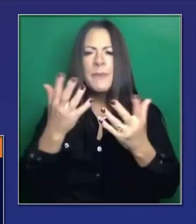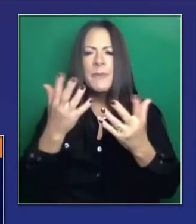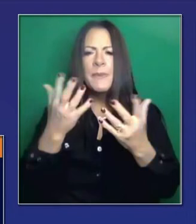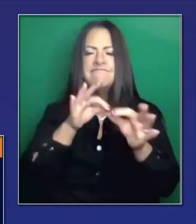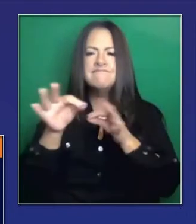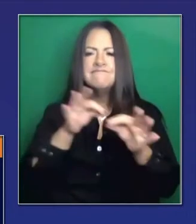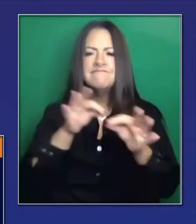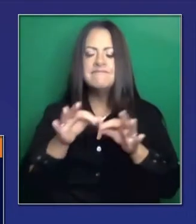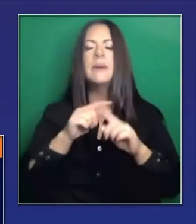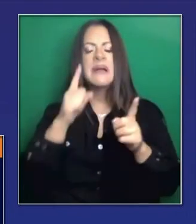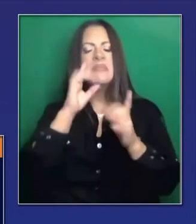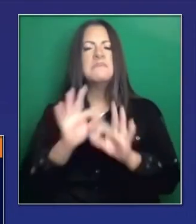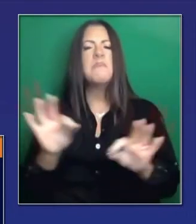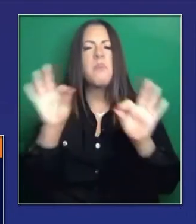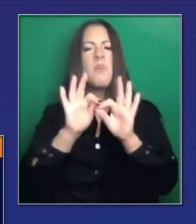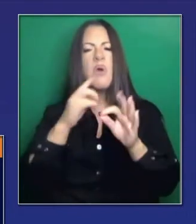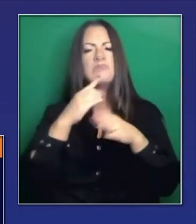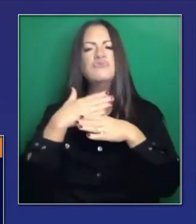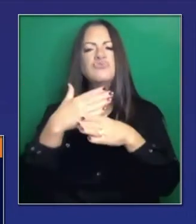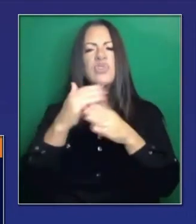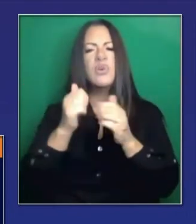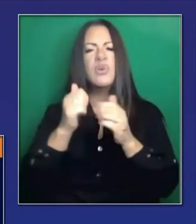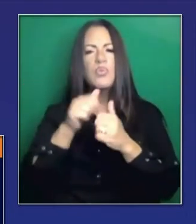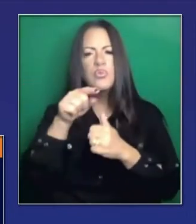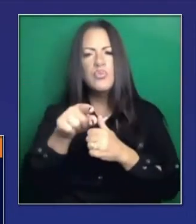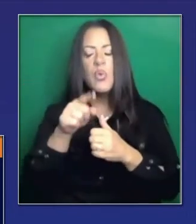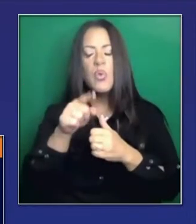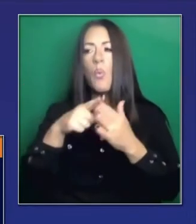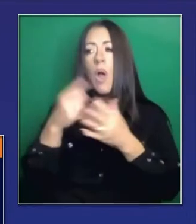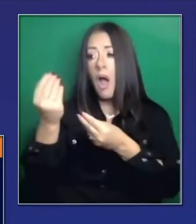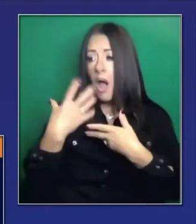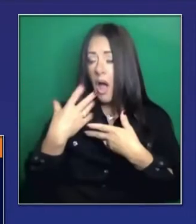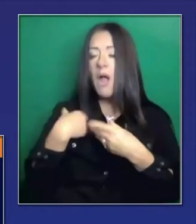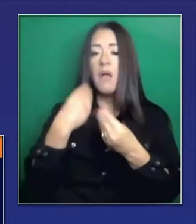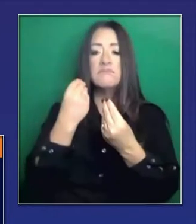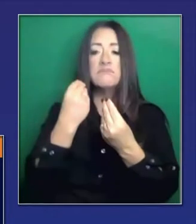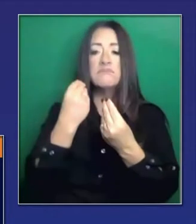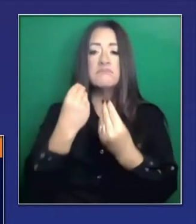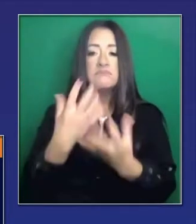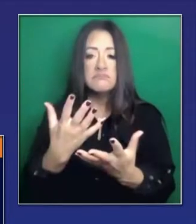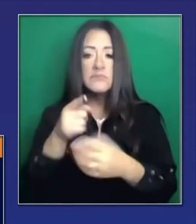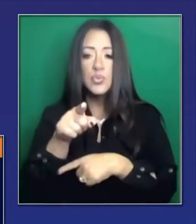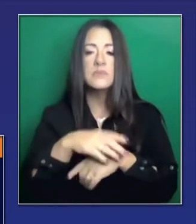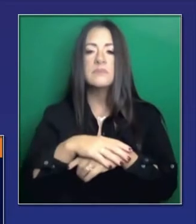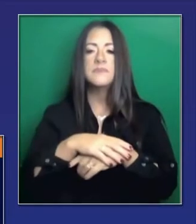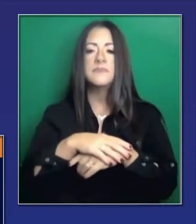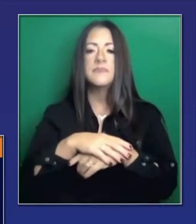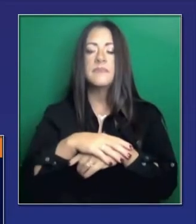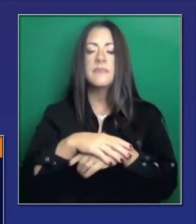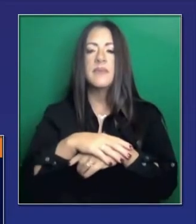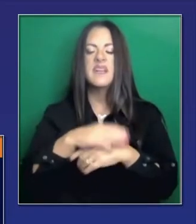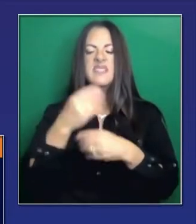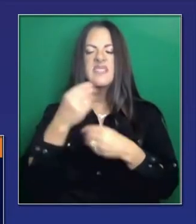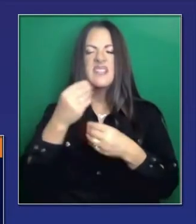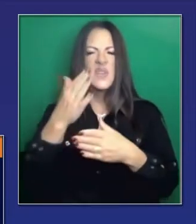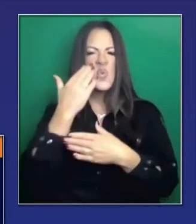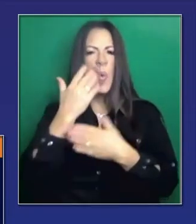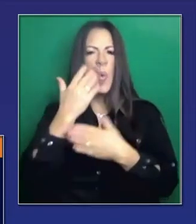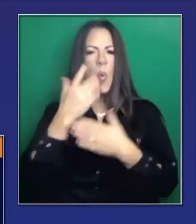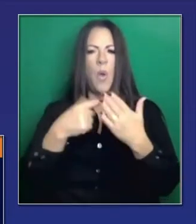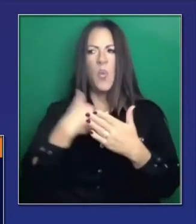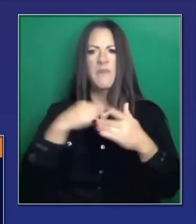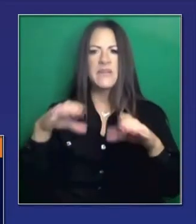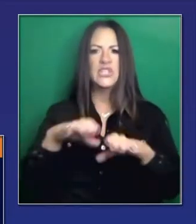Pero claro lo que a mí me interesa es compartir con ustedes lo que yo sé. Ponerlos al tanto de la